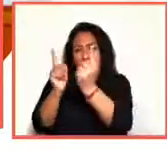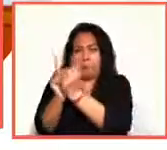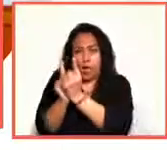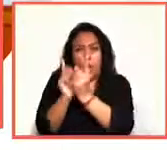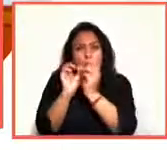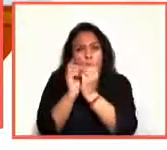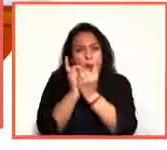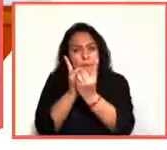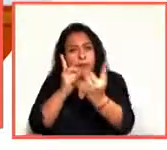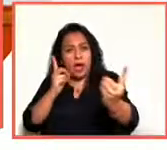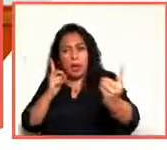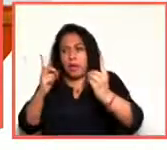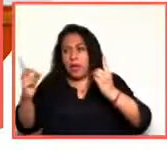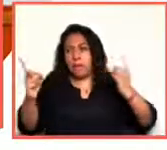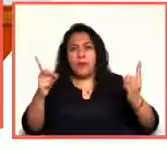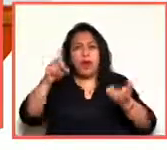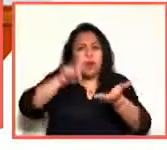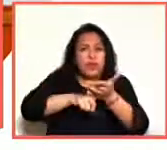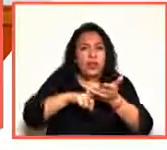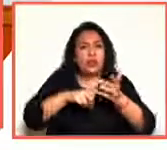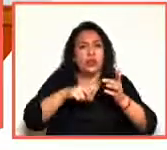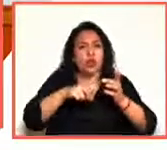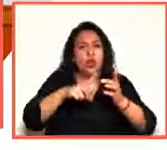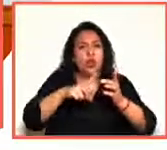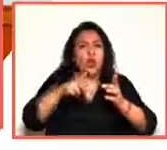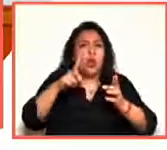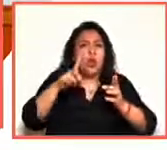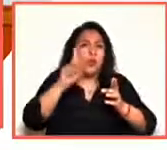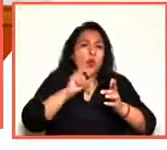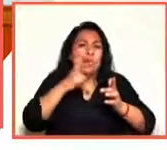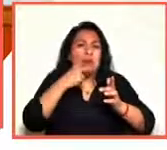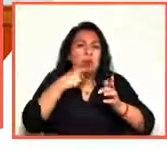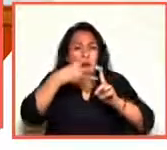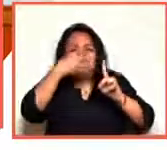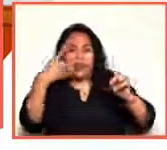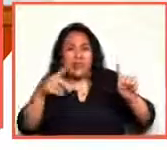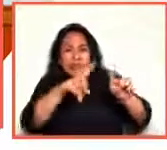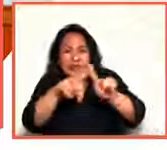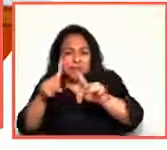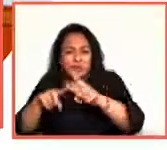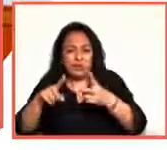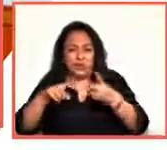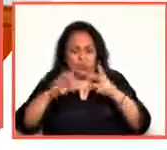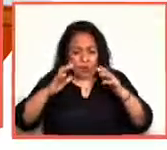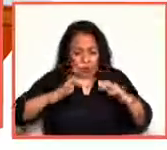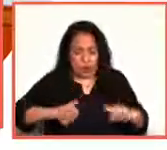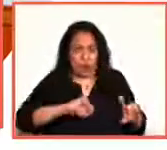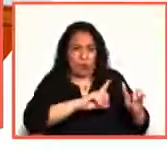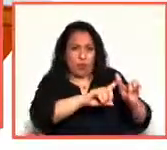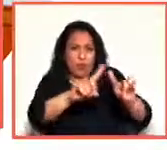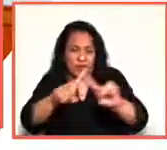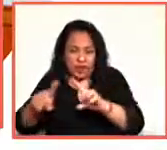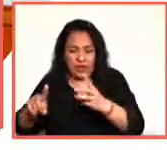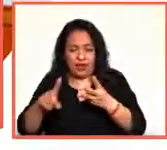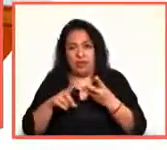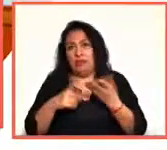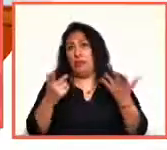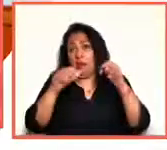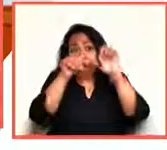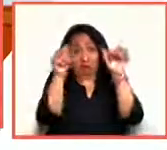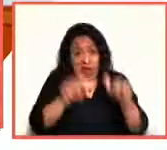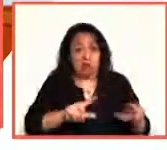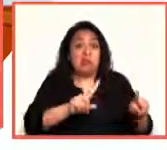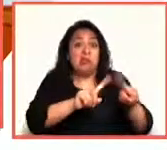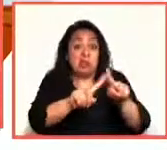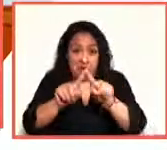la diversidad de género, en la diversidad corporal, en la diversidad artística incluso.